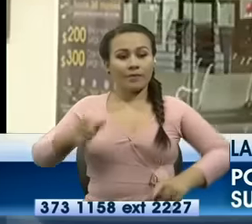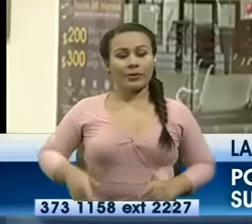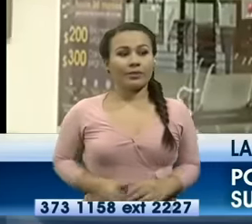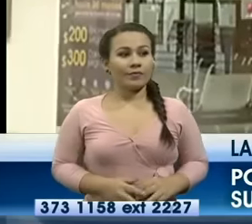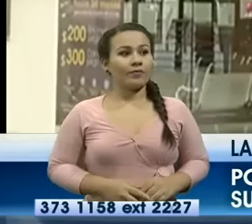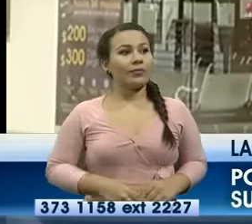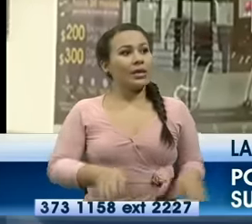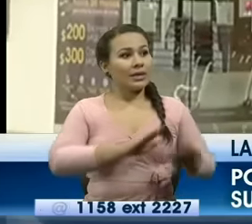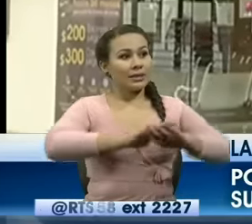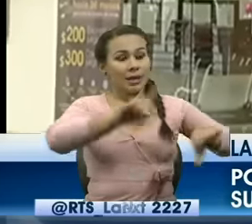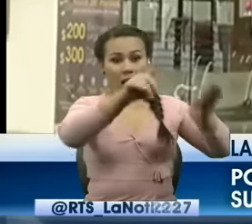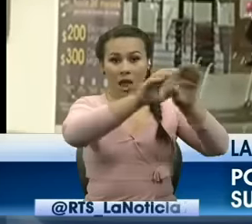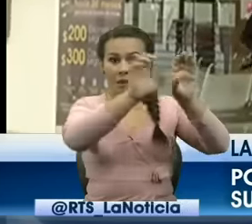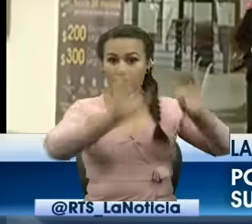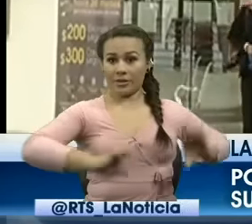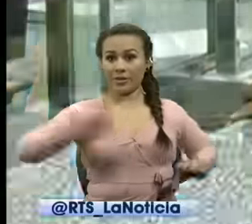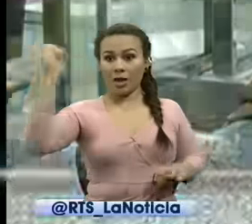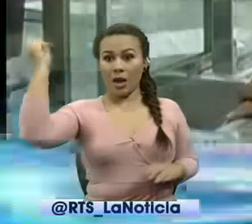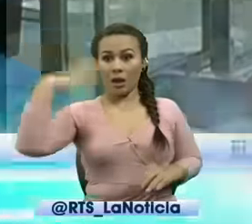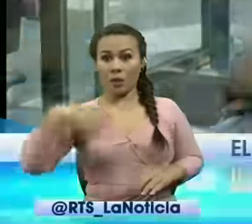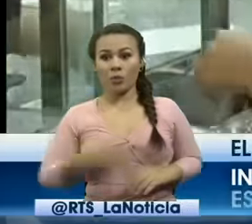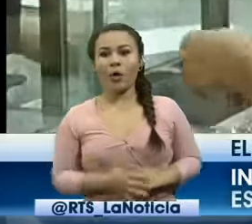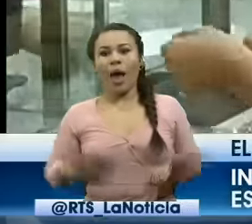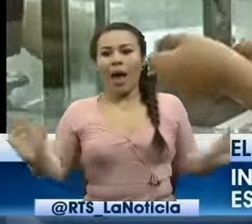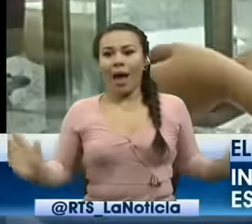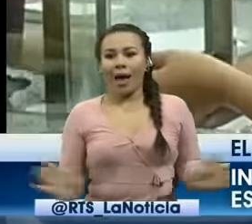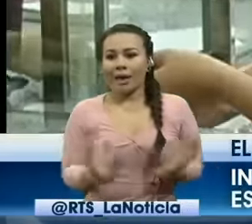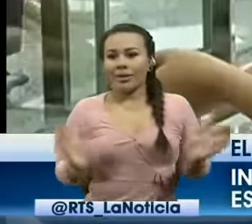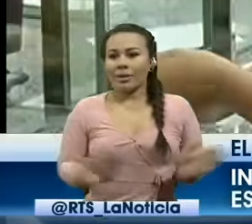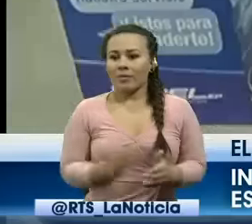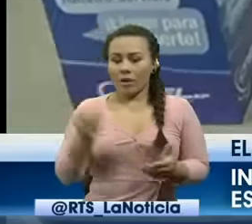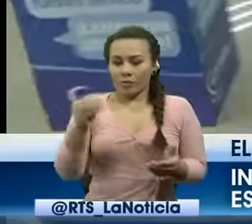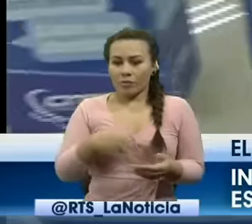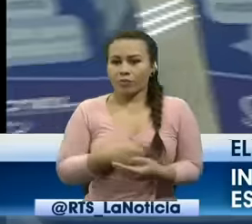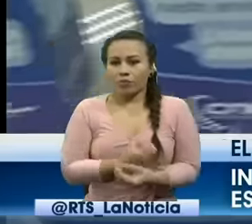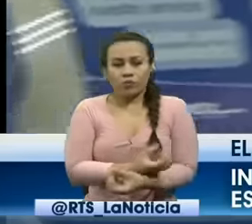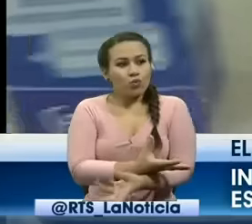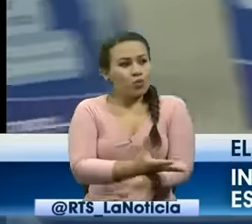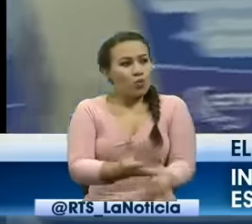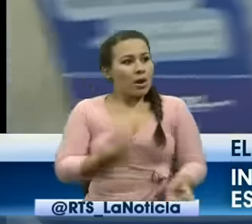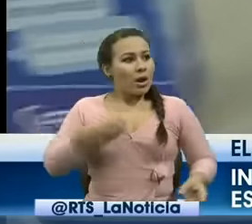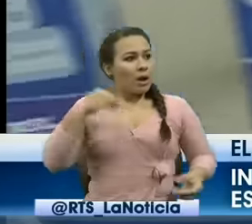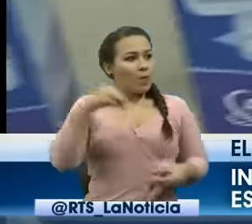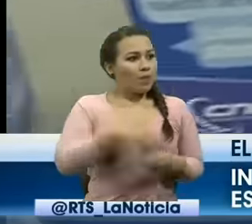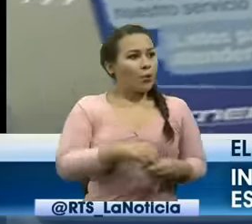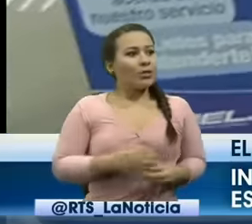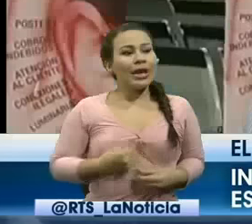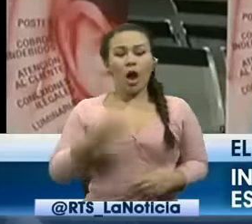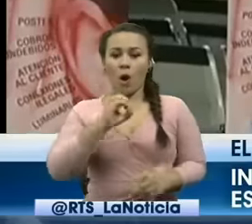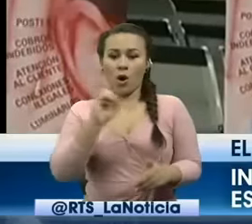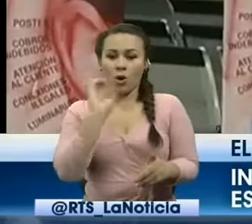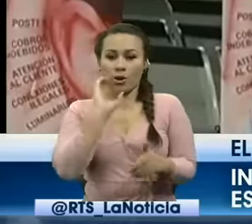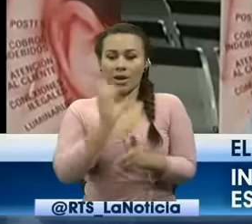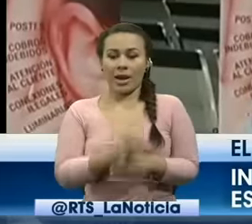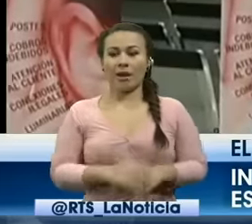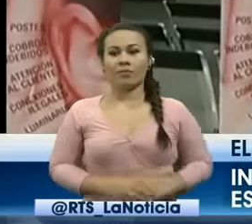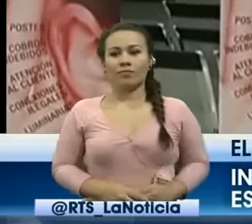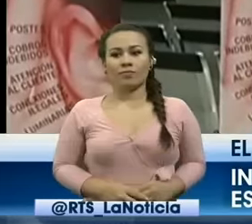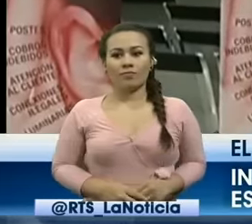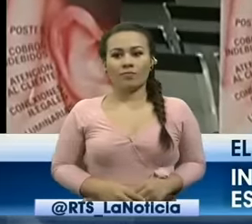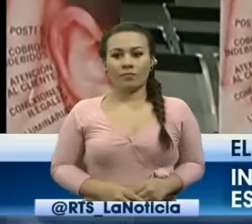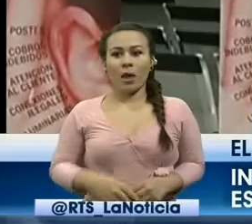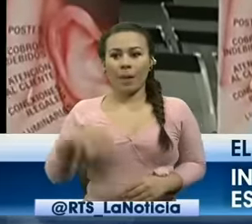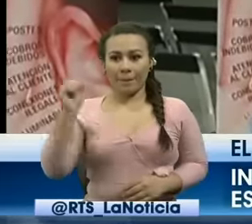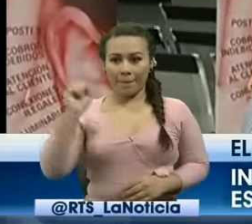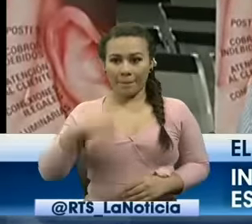la corporación nacional de electricidad impulsa la implementación de buzones de sugerencias y reclamos ellos van a poderlo